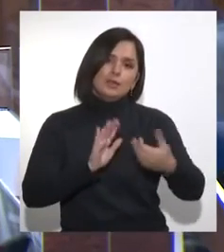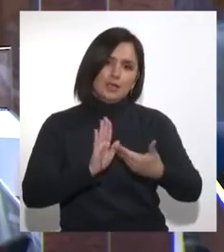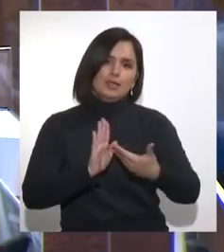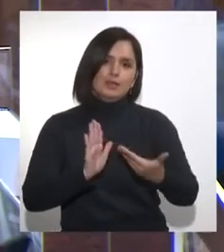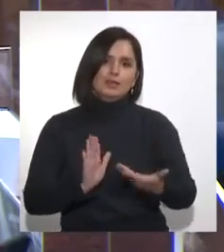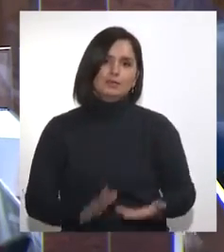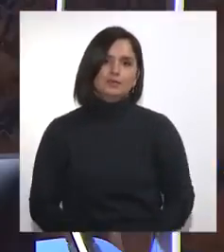Gracias, senador.